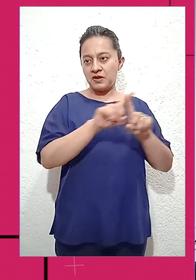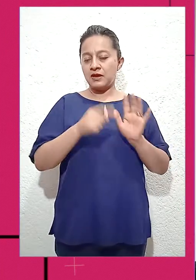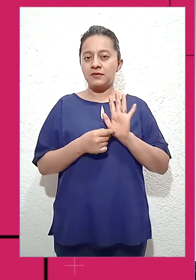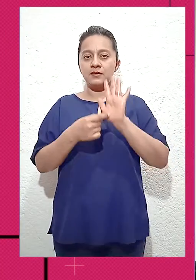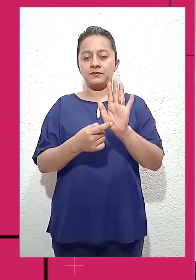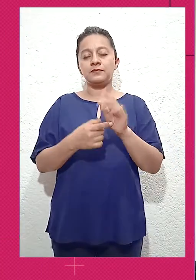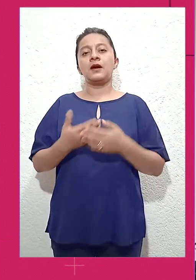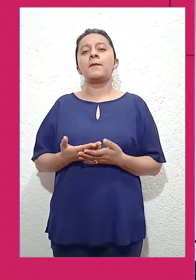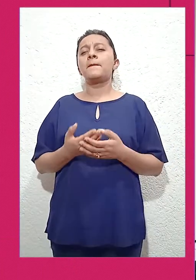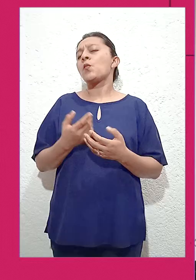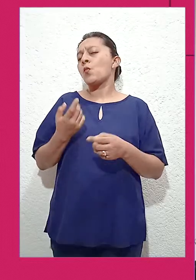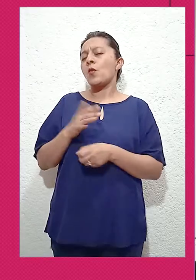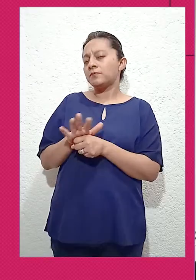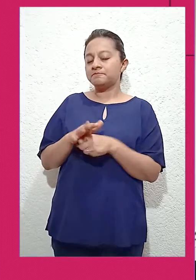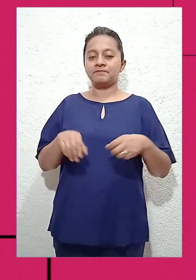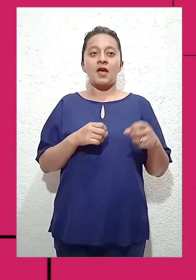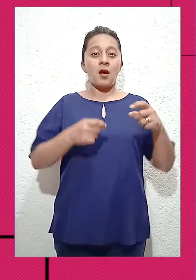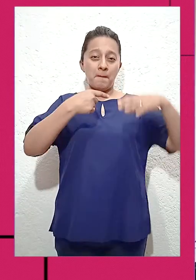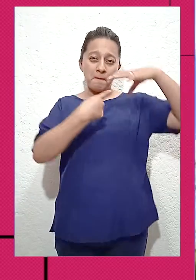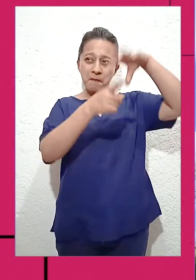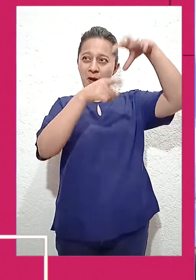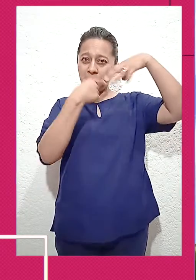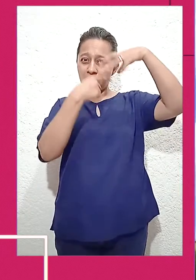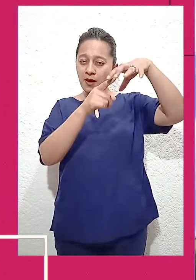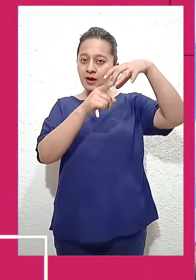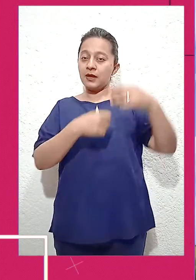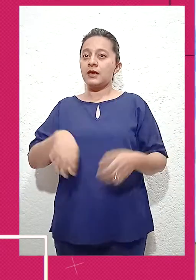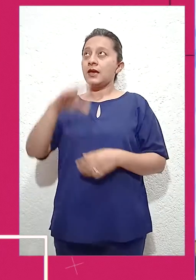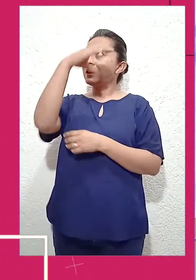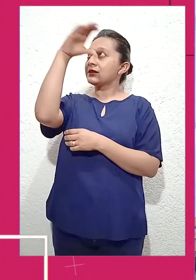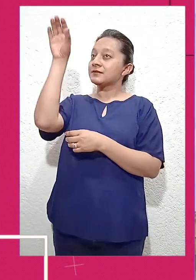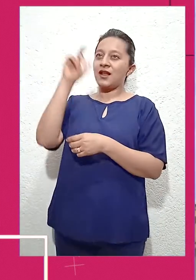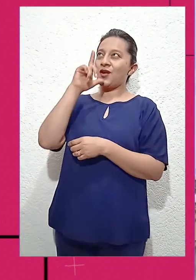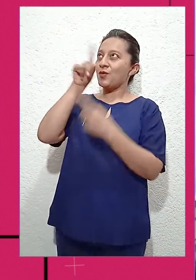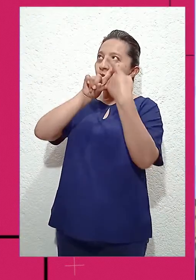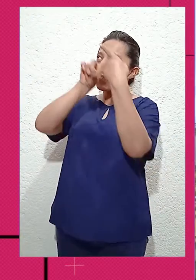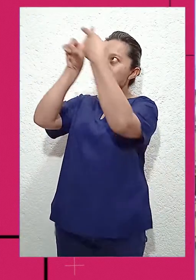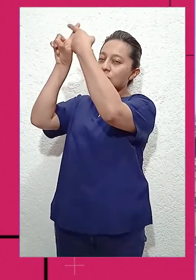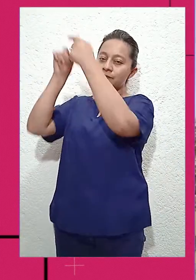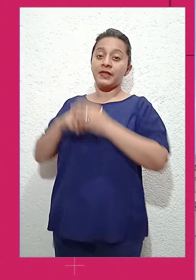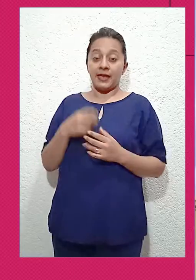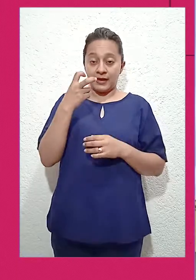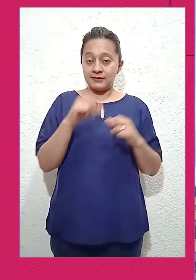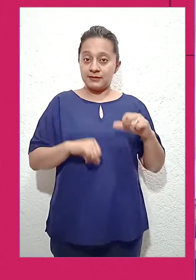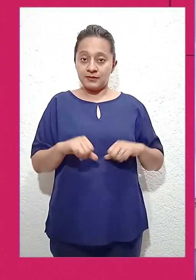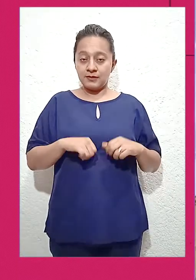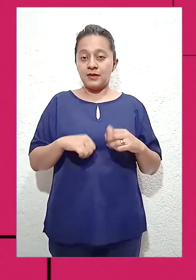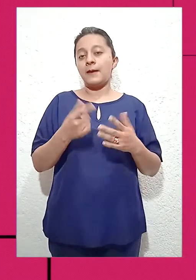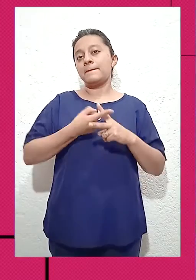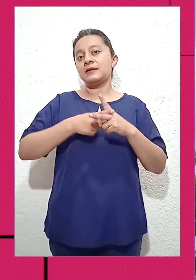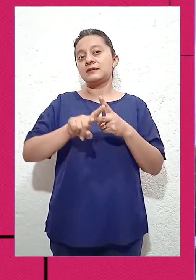actividades, entre las que destacan el repique de campanas y la iluminación del cielo con la imagen de la cruz. Dichas